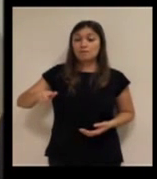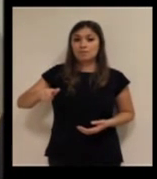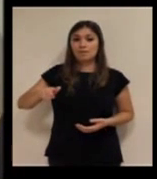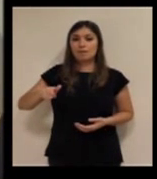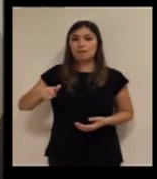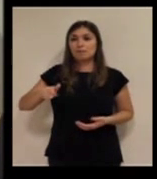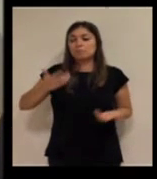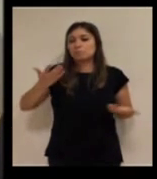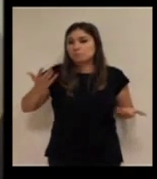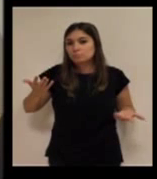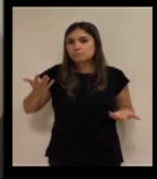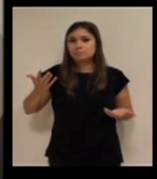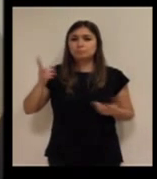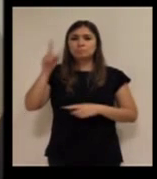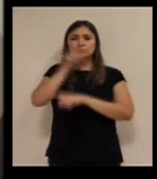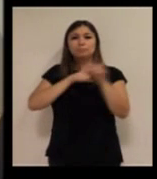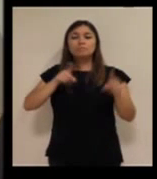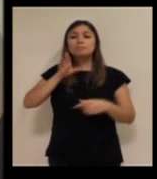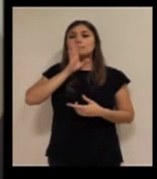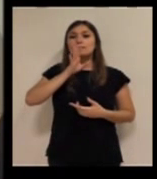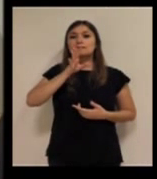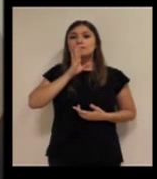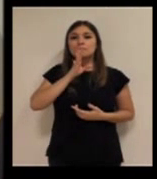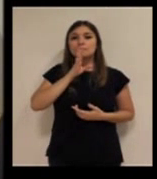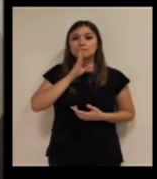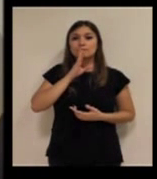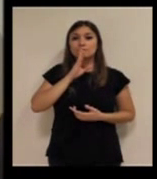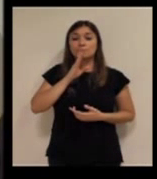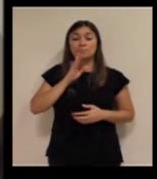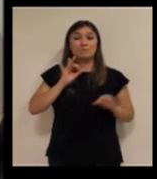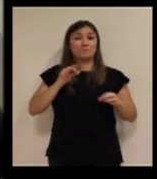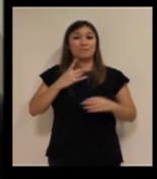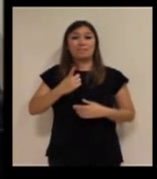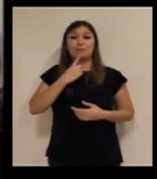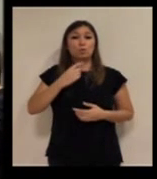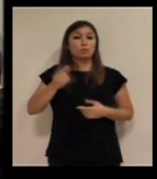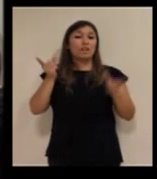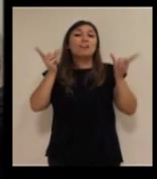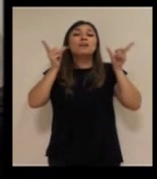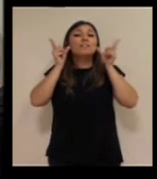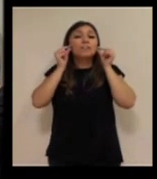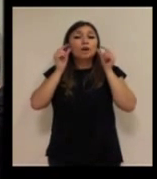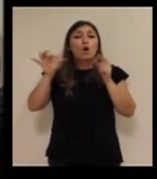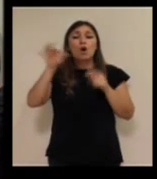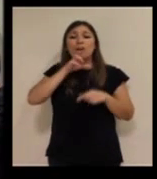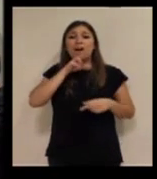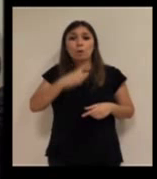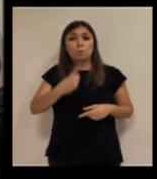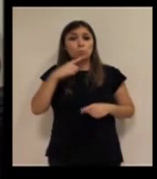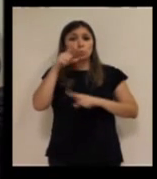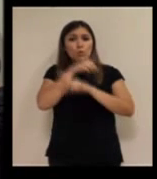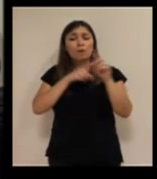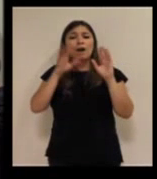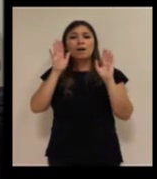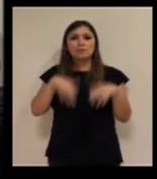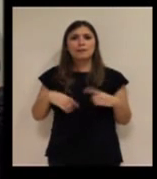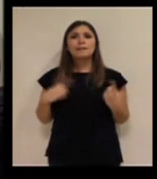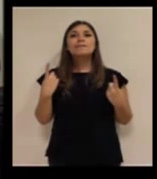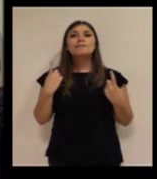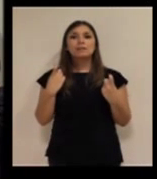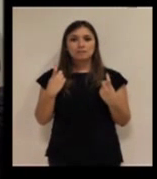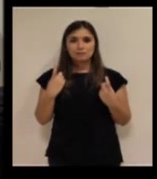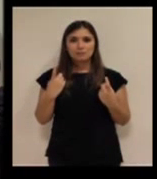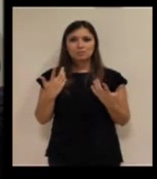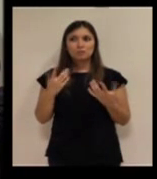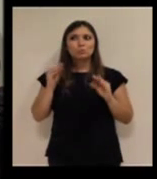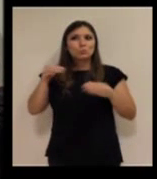ciertas afectaciones, en este caso con dificultad auditiva, con dificultad en el habla, tienen esa necesidad,